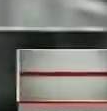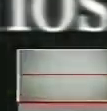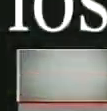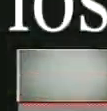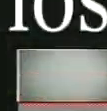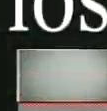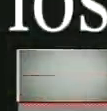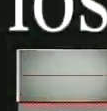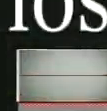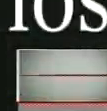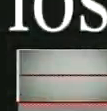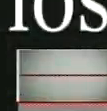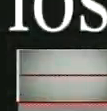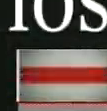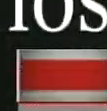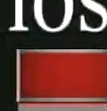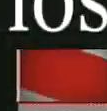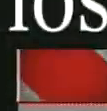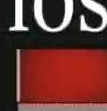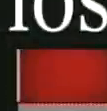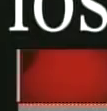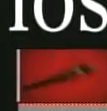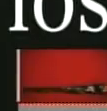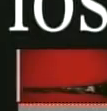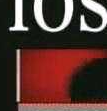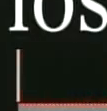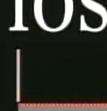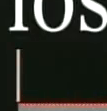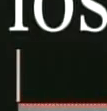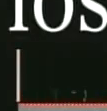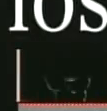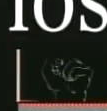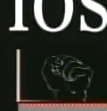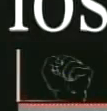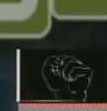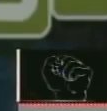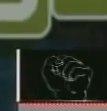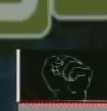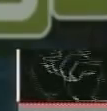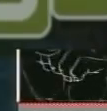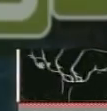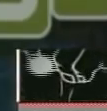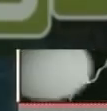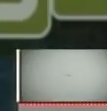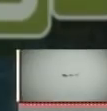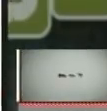Sector Lagallera del barrio La Paz de la ciudad Barquisimeto, Lara.